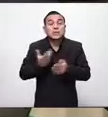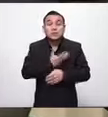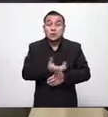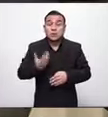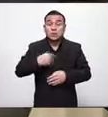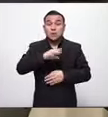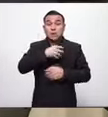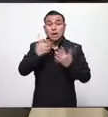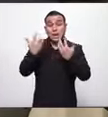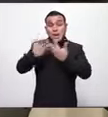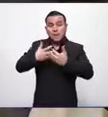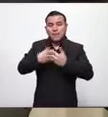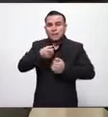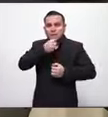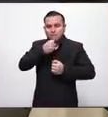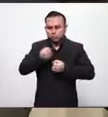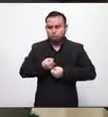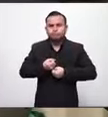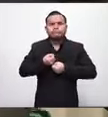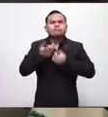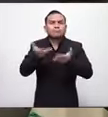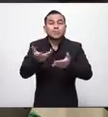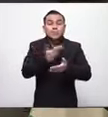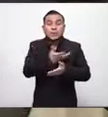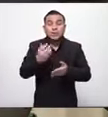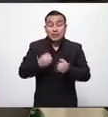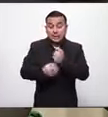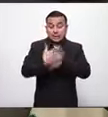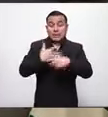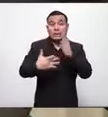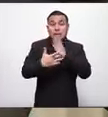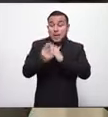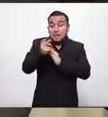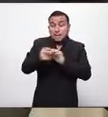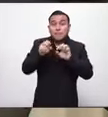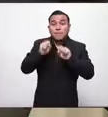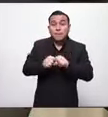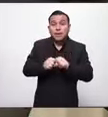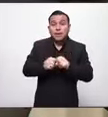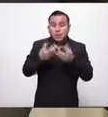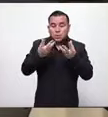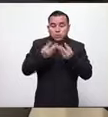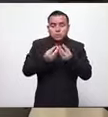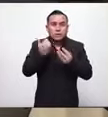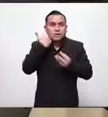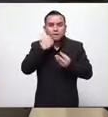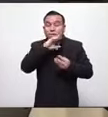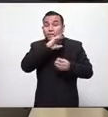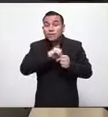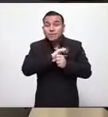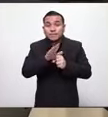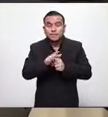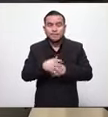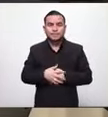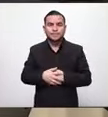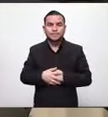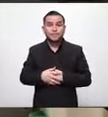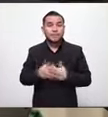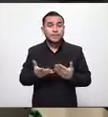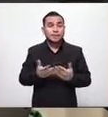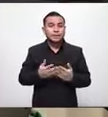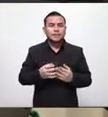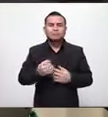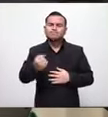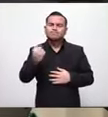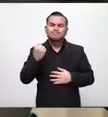empresas información de tecnologías que pueden adoptar en las mismas empresas para poder reducir el riesgo de contagio un